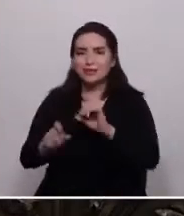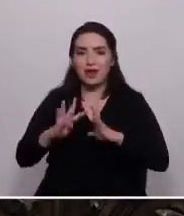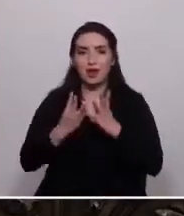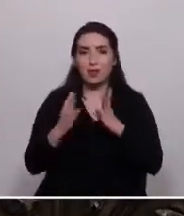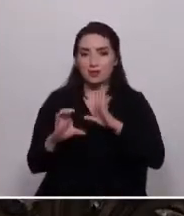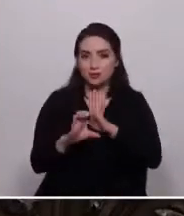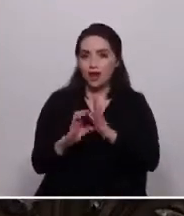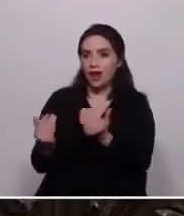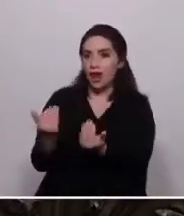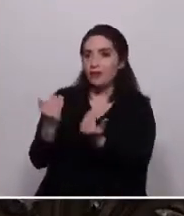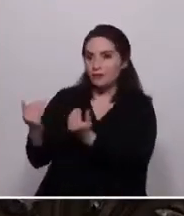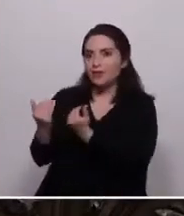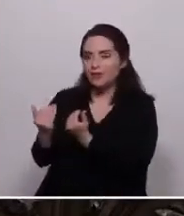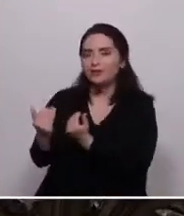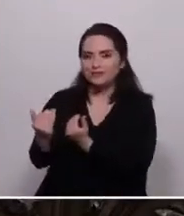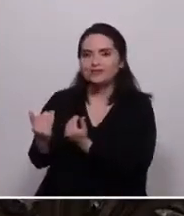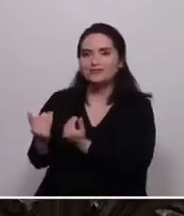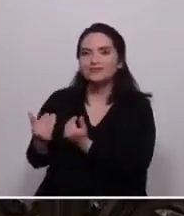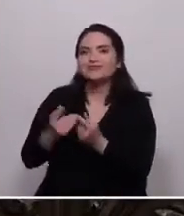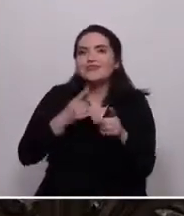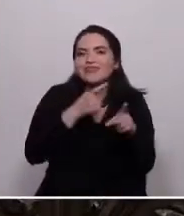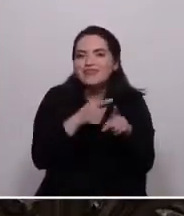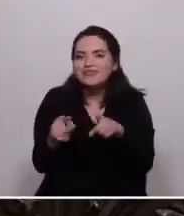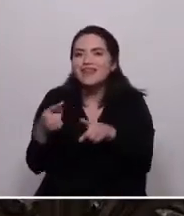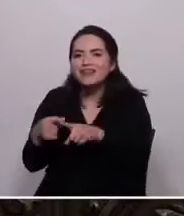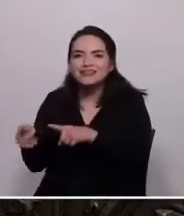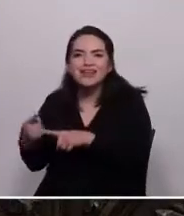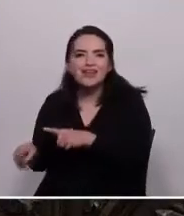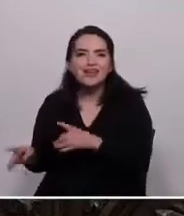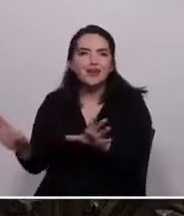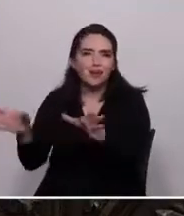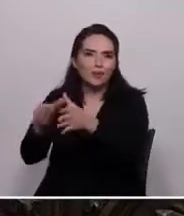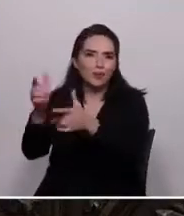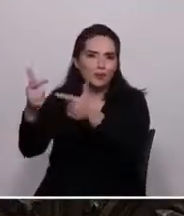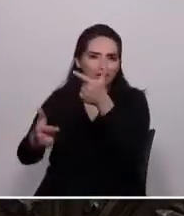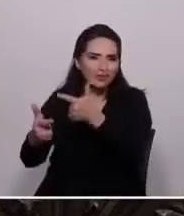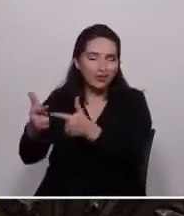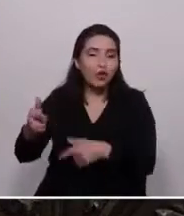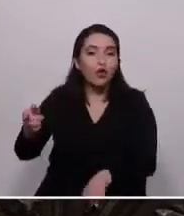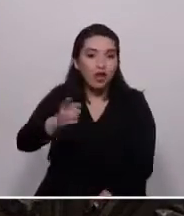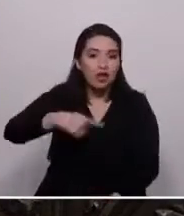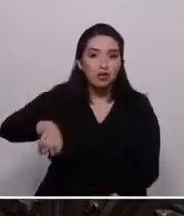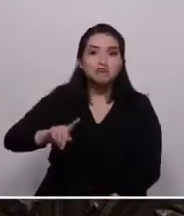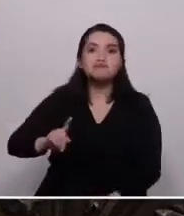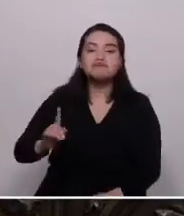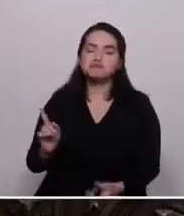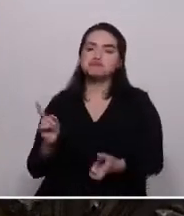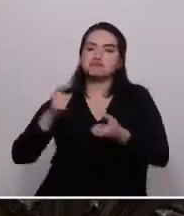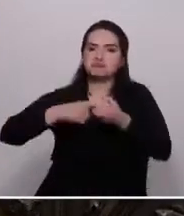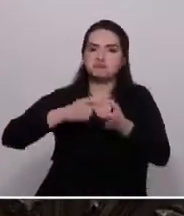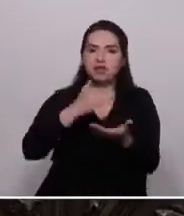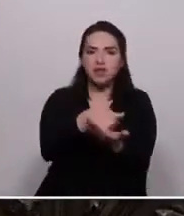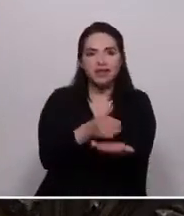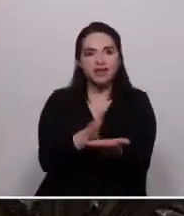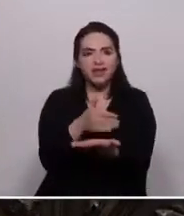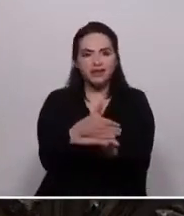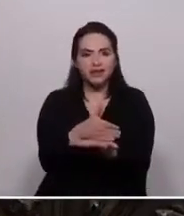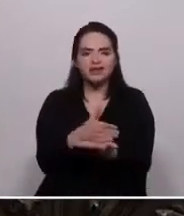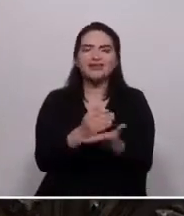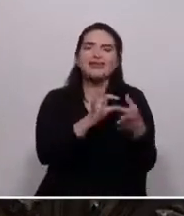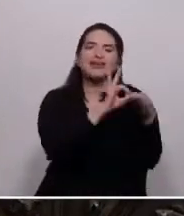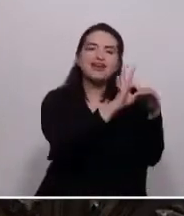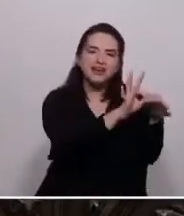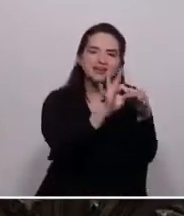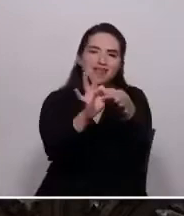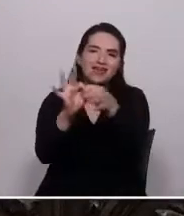constituyentes de los más diversos sectores quienes adhirieron a esta estrategia. Muchas gracias,